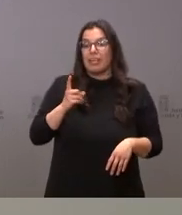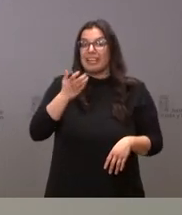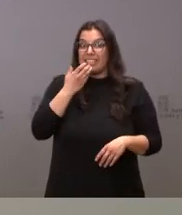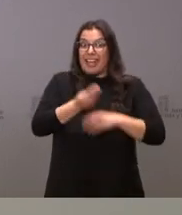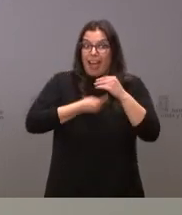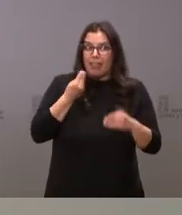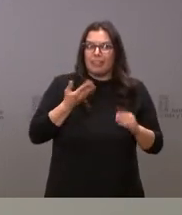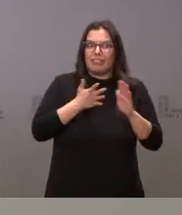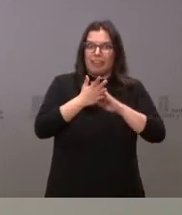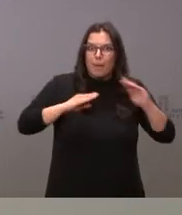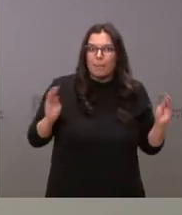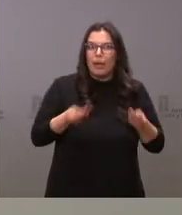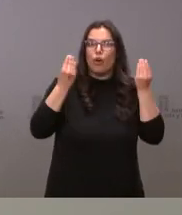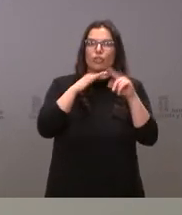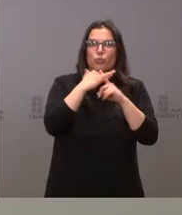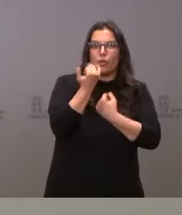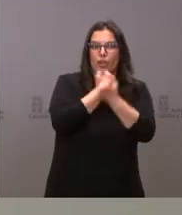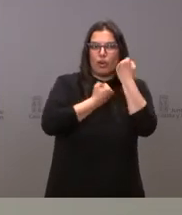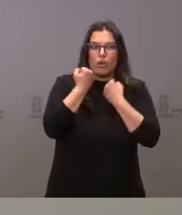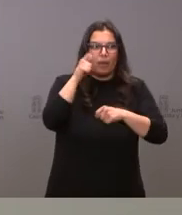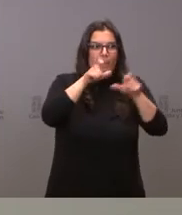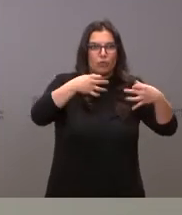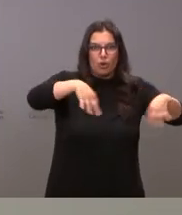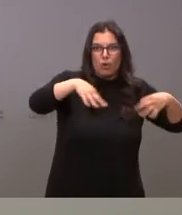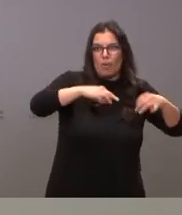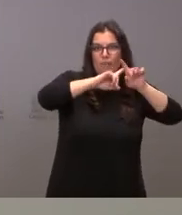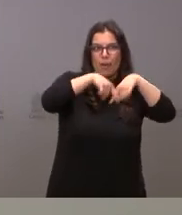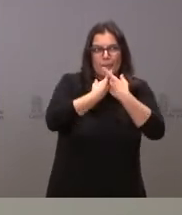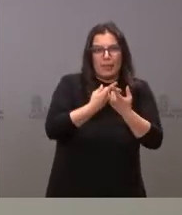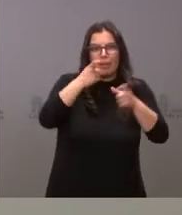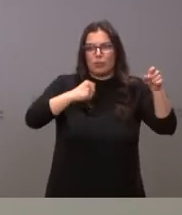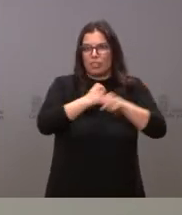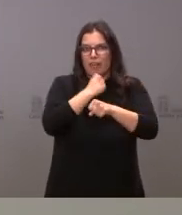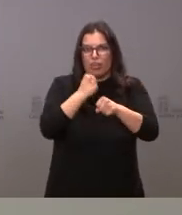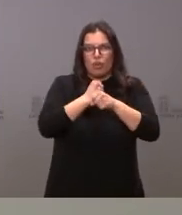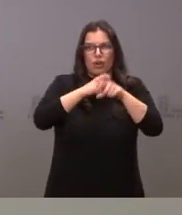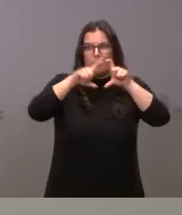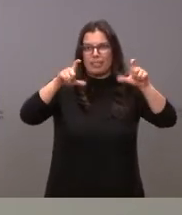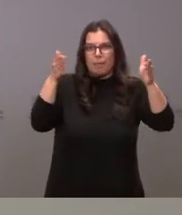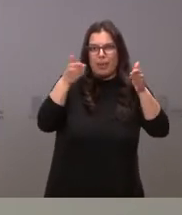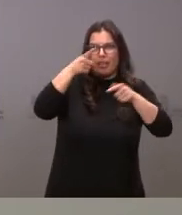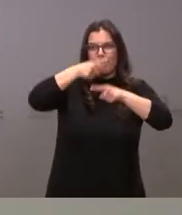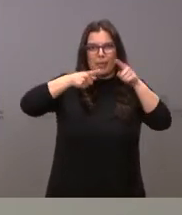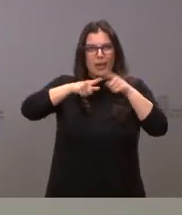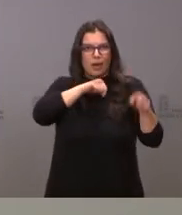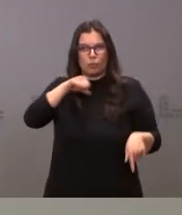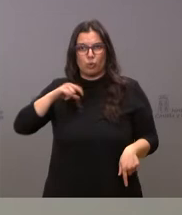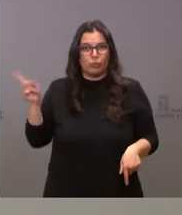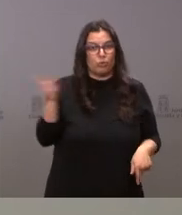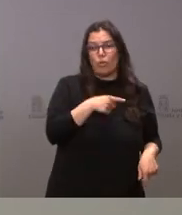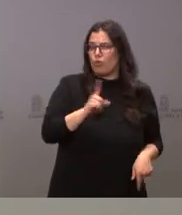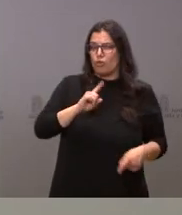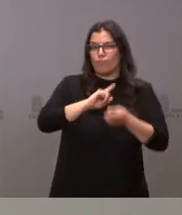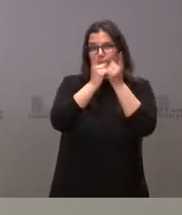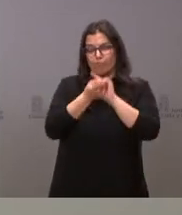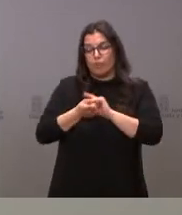ciudadanos, de familias, de trabajadores, de pymes, de autónomos, sino todo lo contrario. Su idea inicial